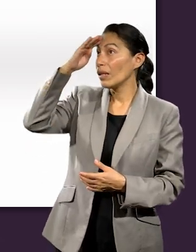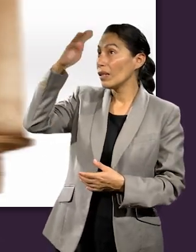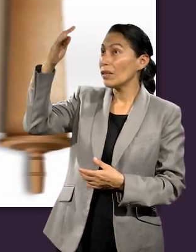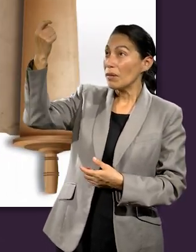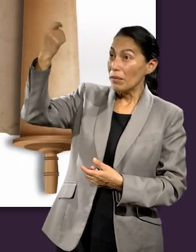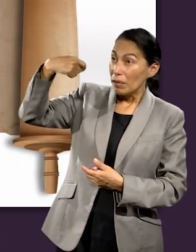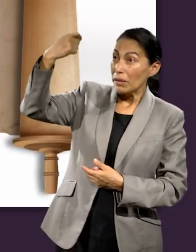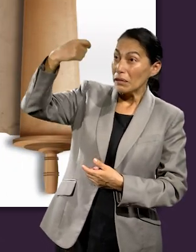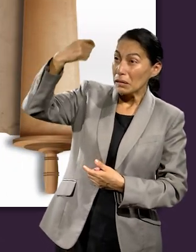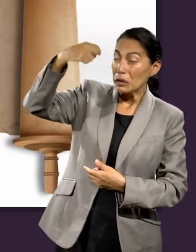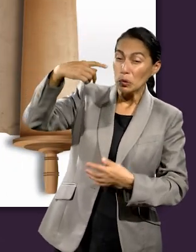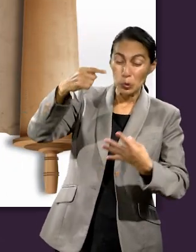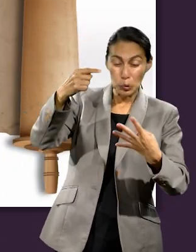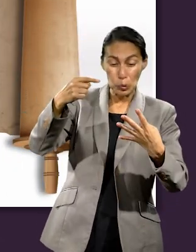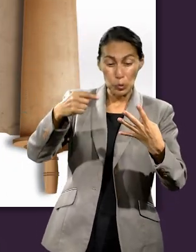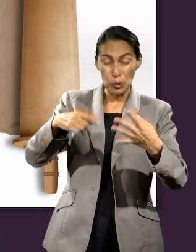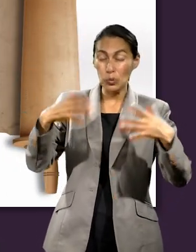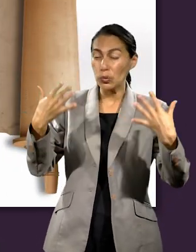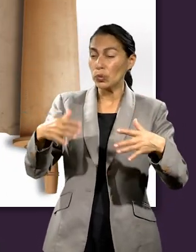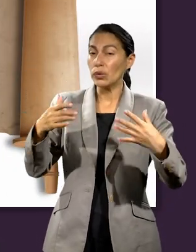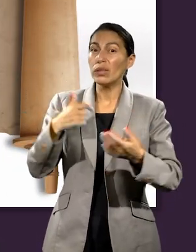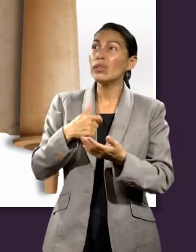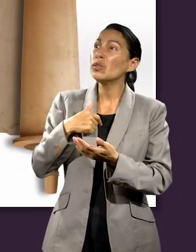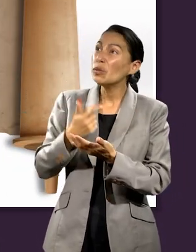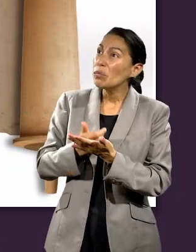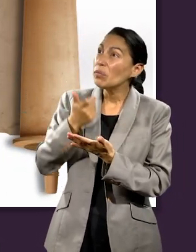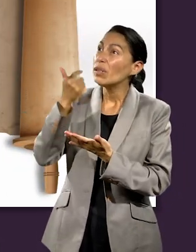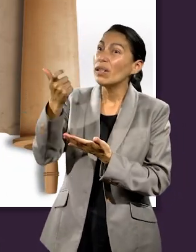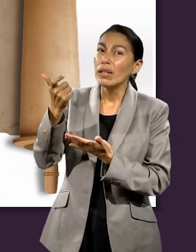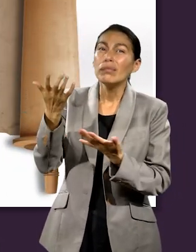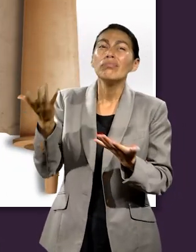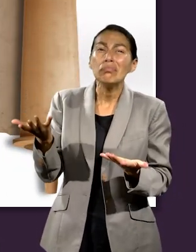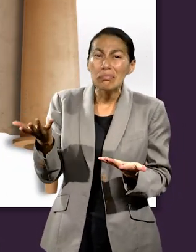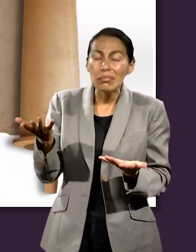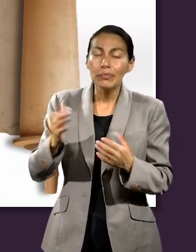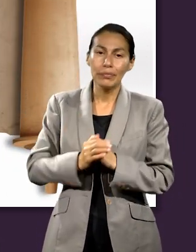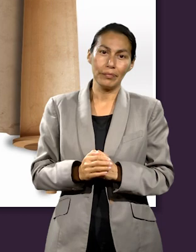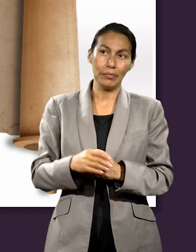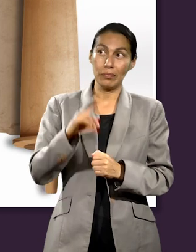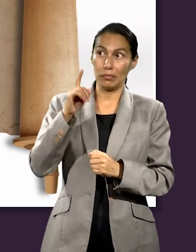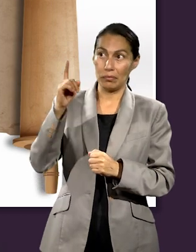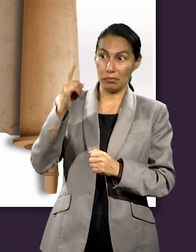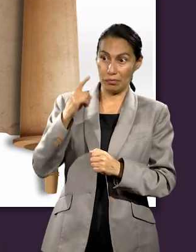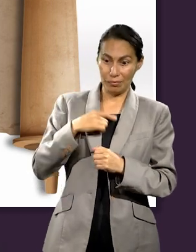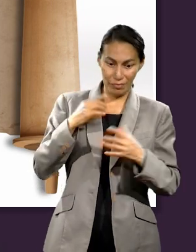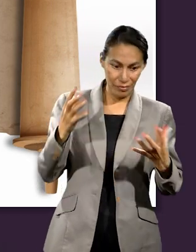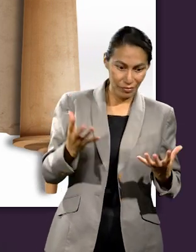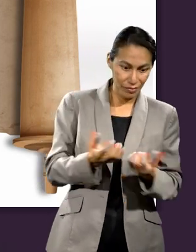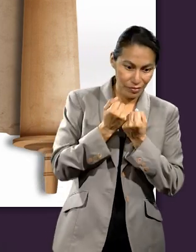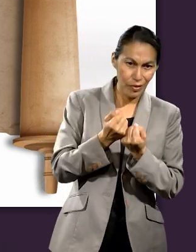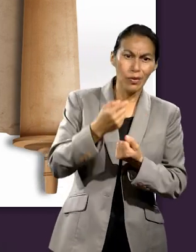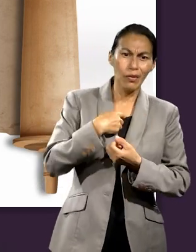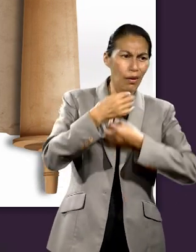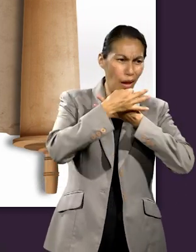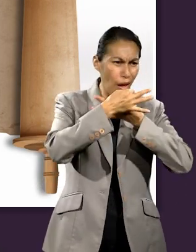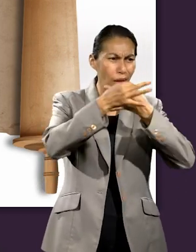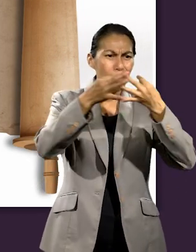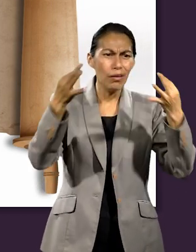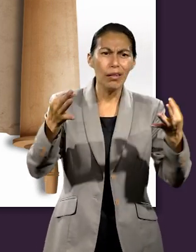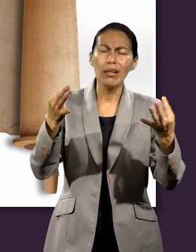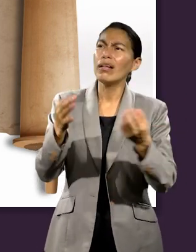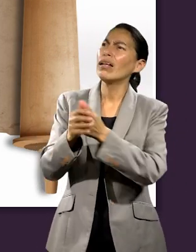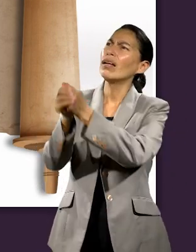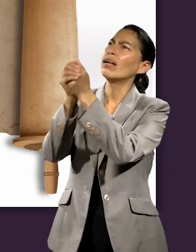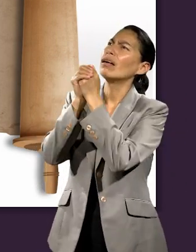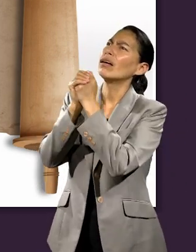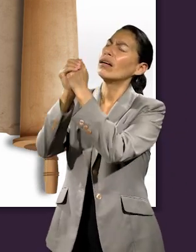¿Qué pagaré al Señor por todos sus beneficios hacia mí? Levantaré la copa de la salvación e invocaré el